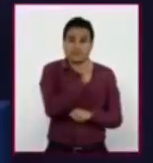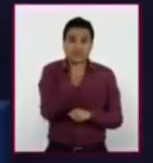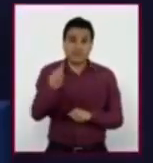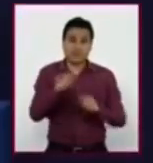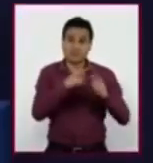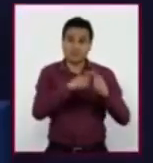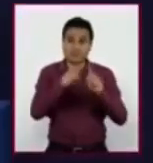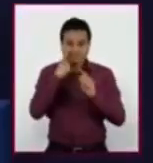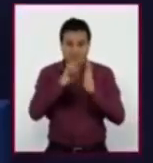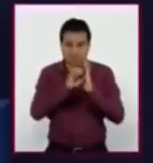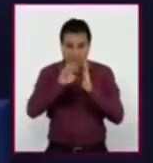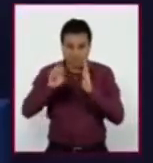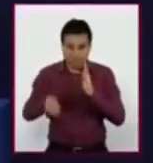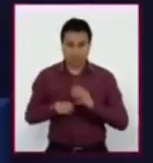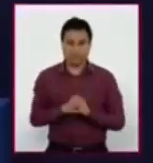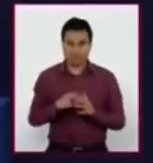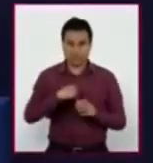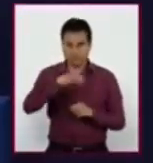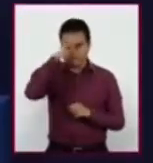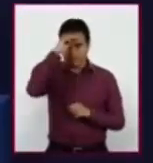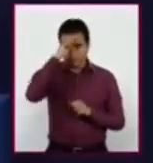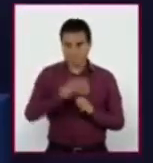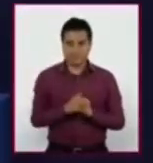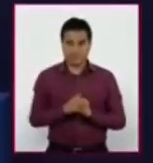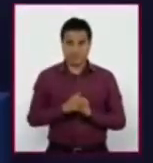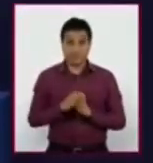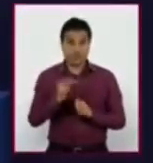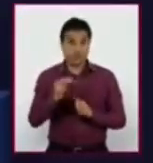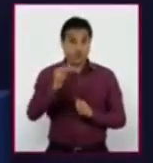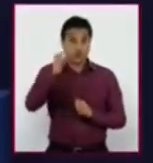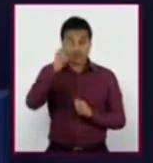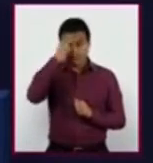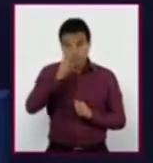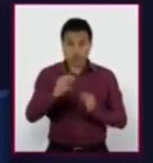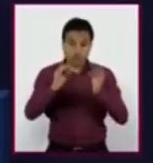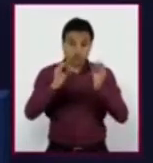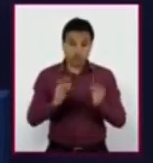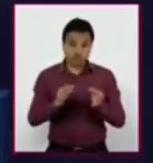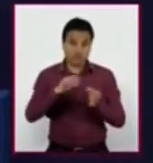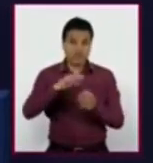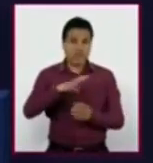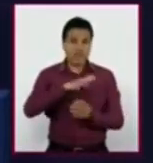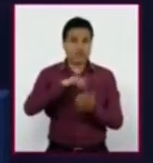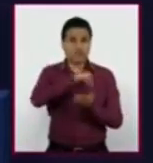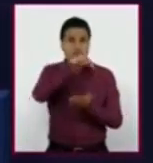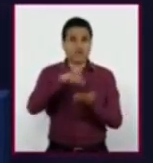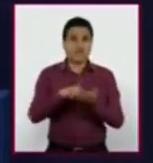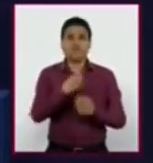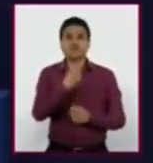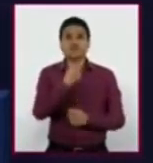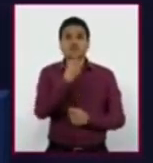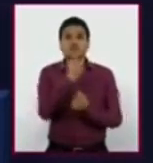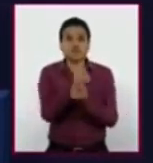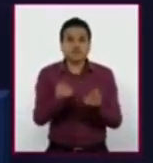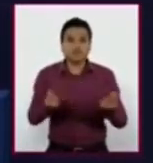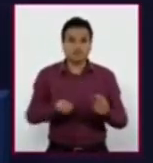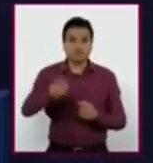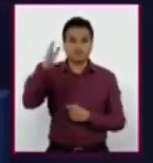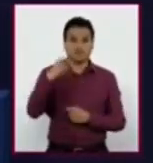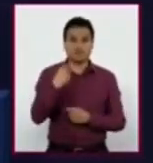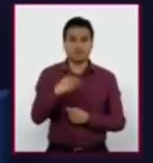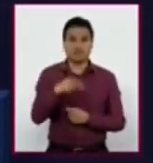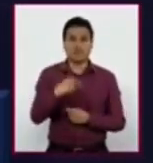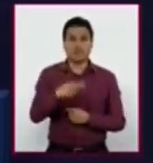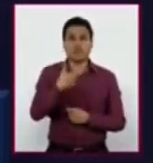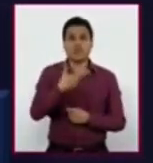Por ejemplo, profesora, pienso en las personas al norte del país. Hay regiones en donde a las niñas y niños se les dice huerco